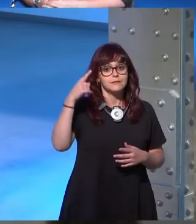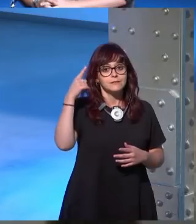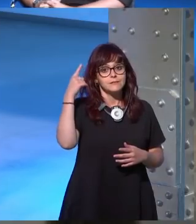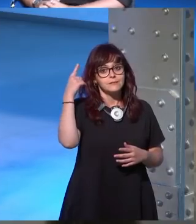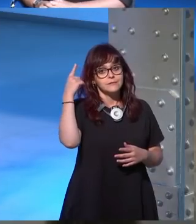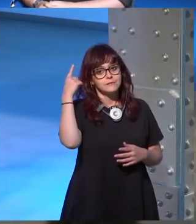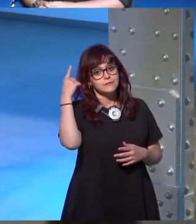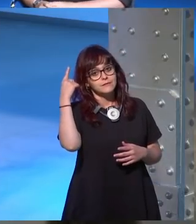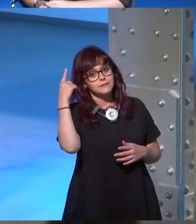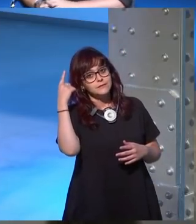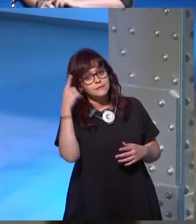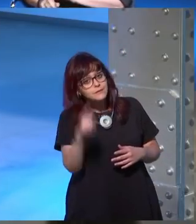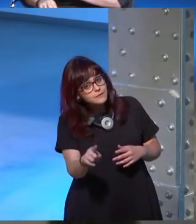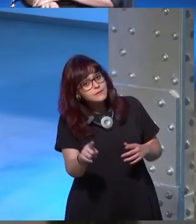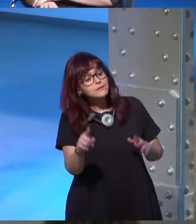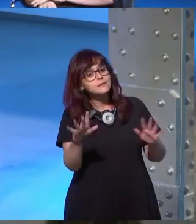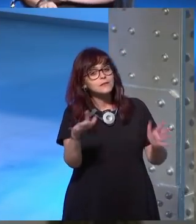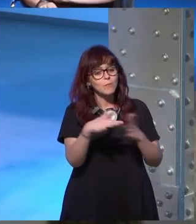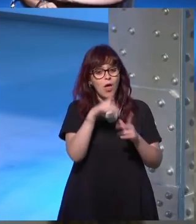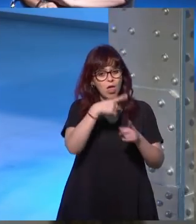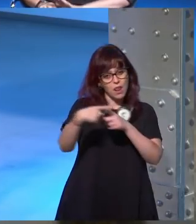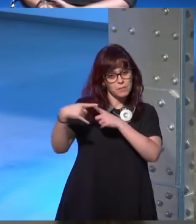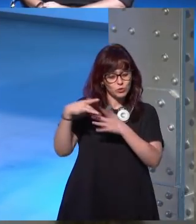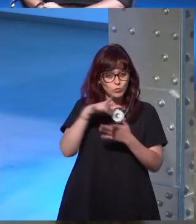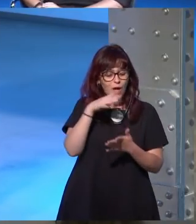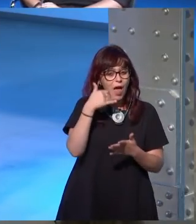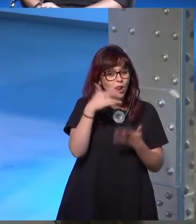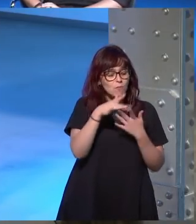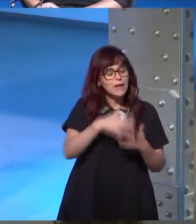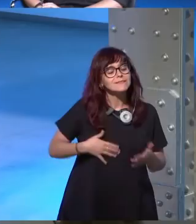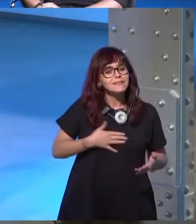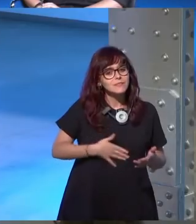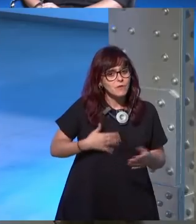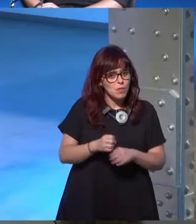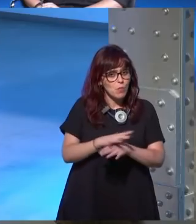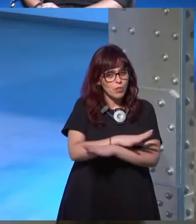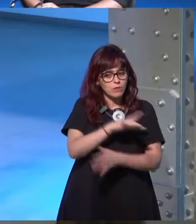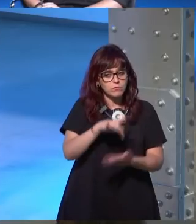un elemento a la hora de escribir que es una satisfacción emocional